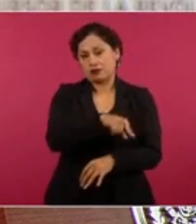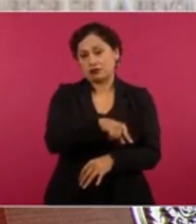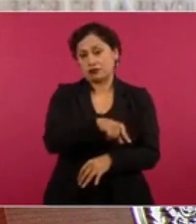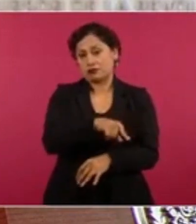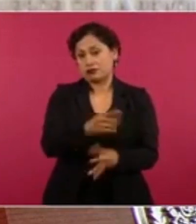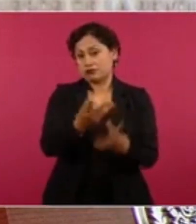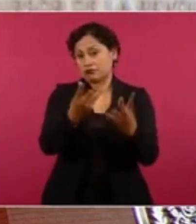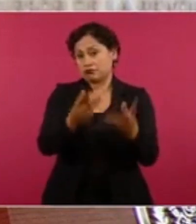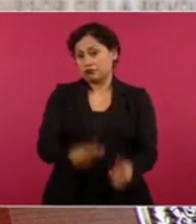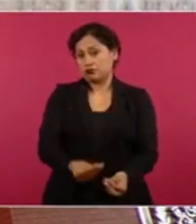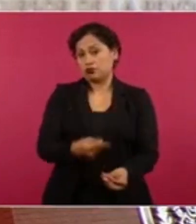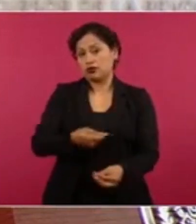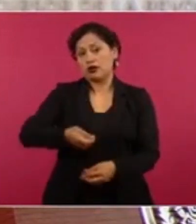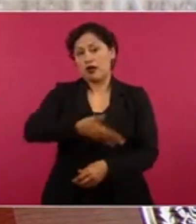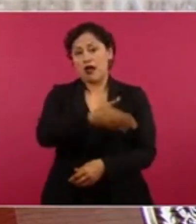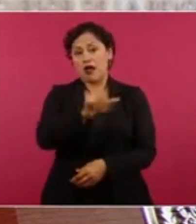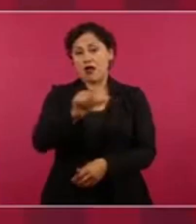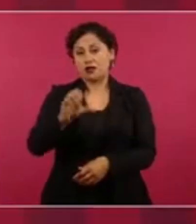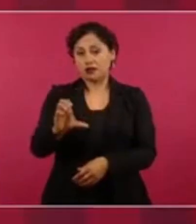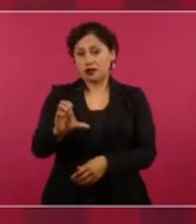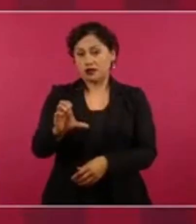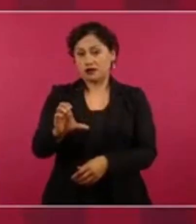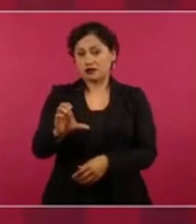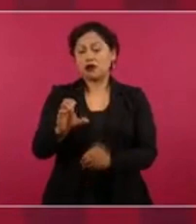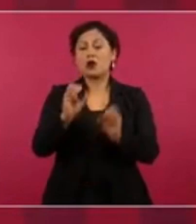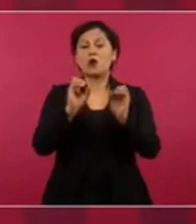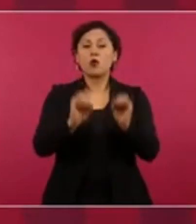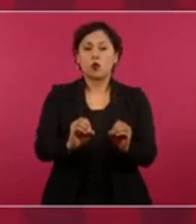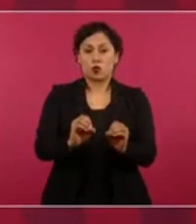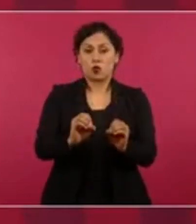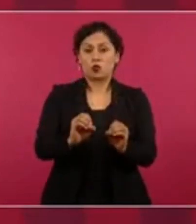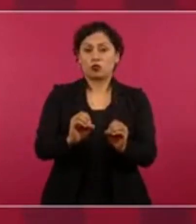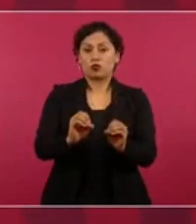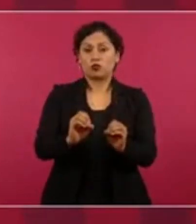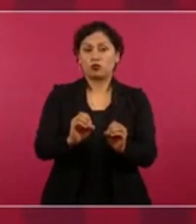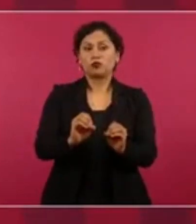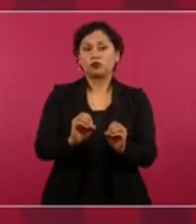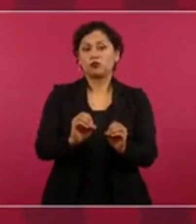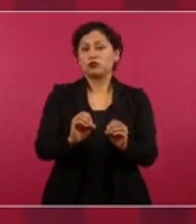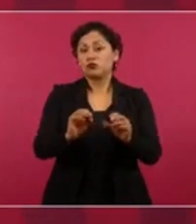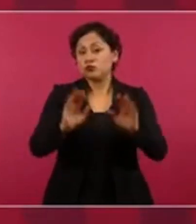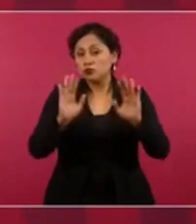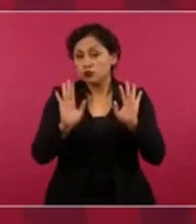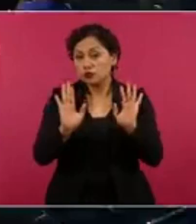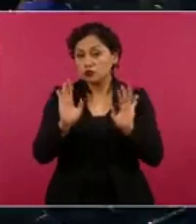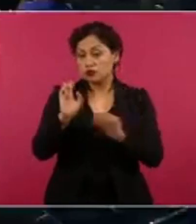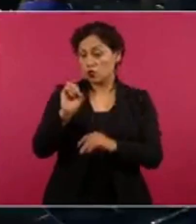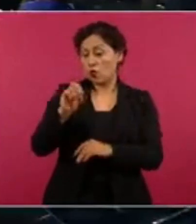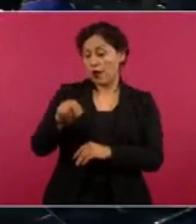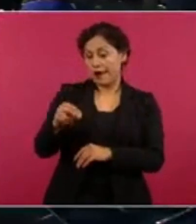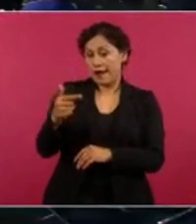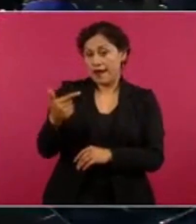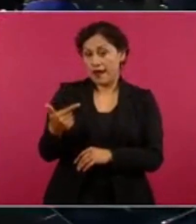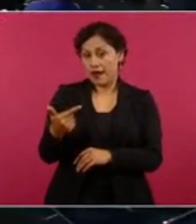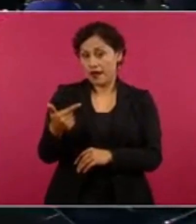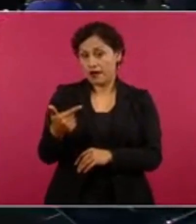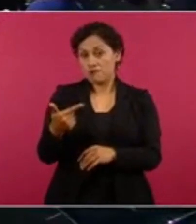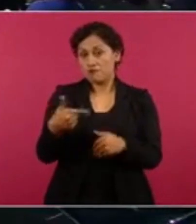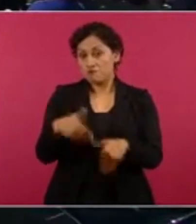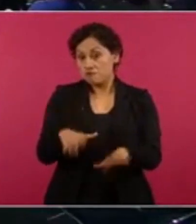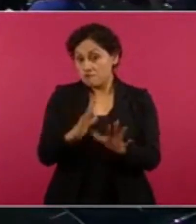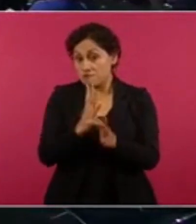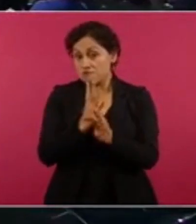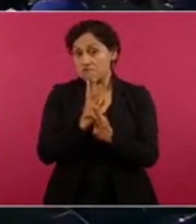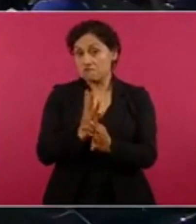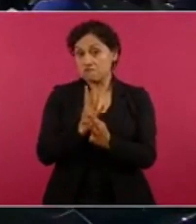o las organizaciones supuestamente no gubernamentales ya no